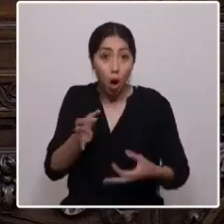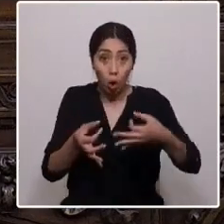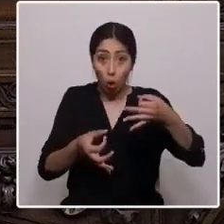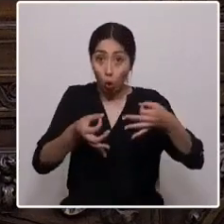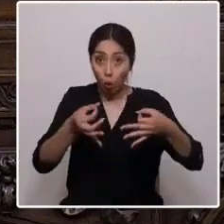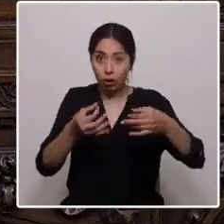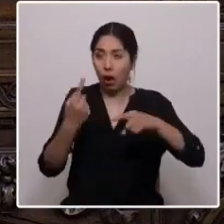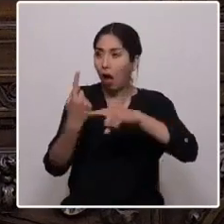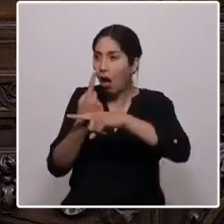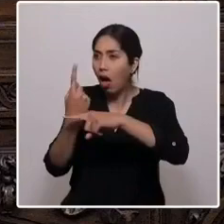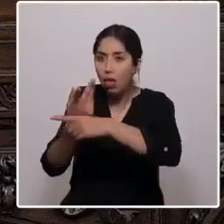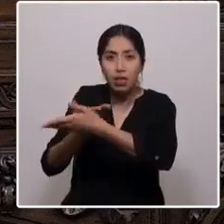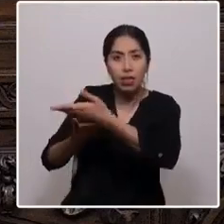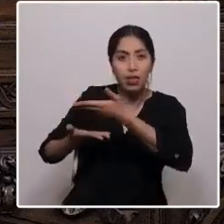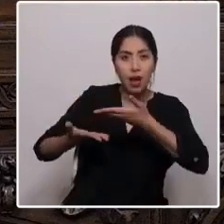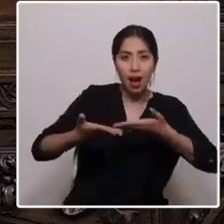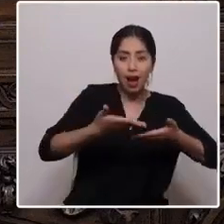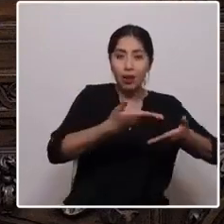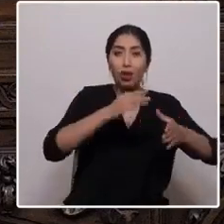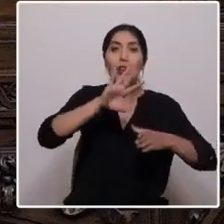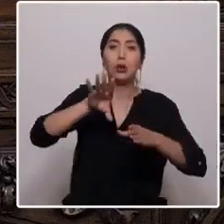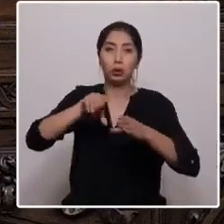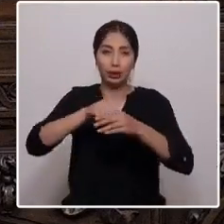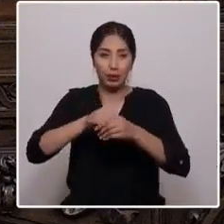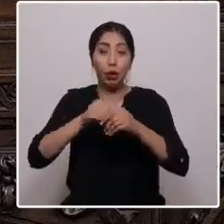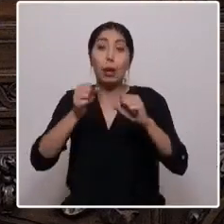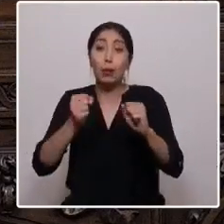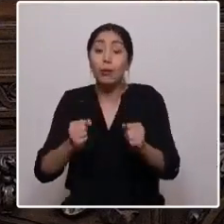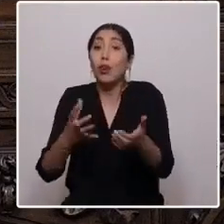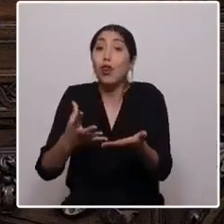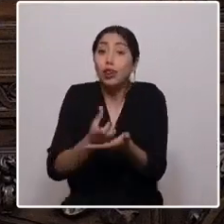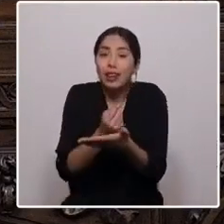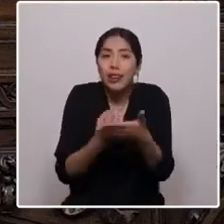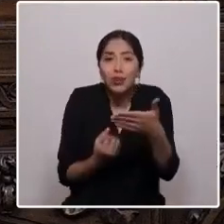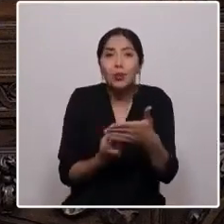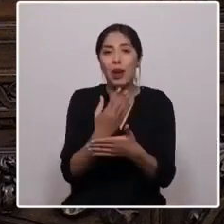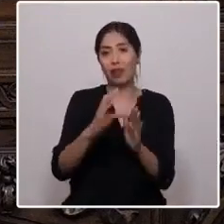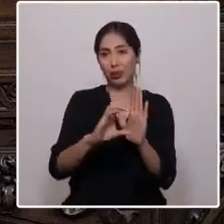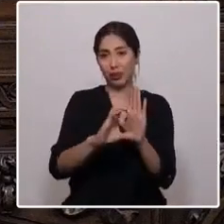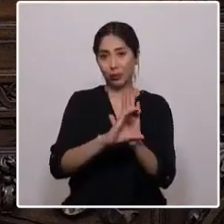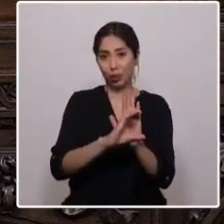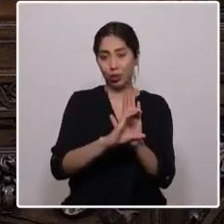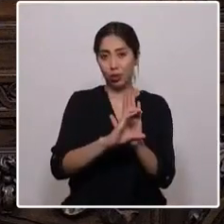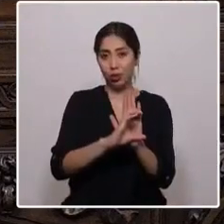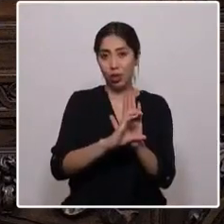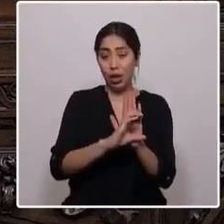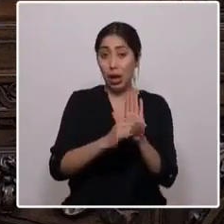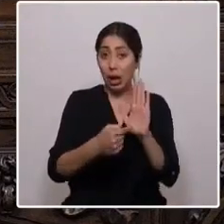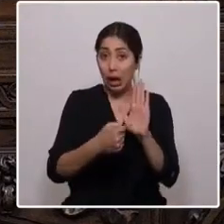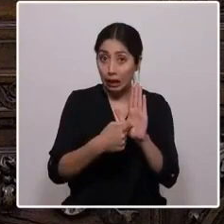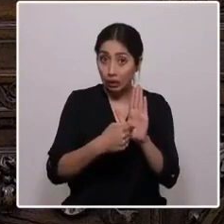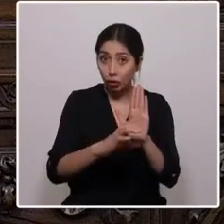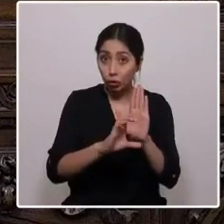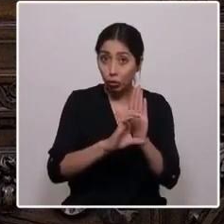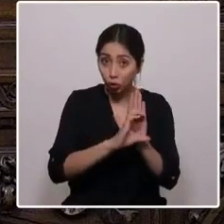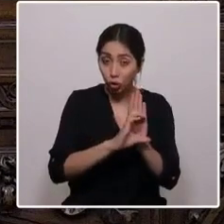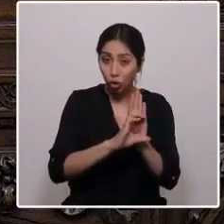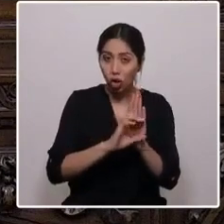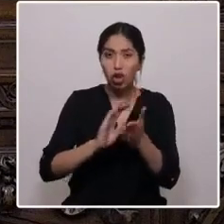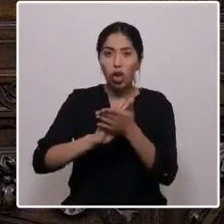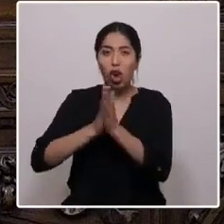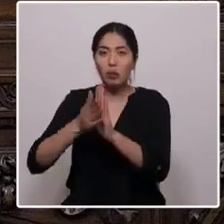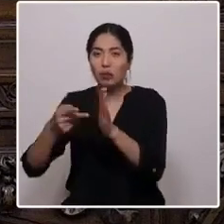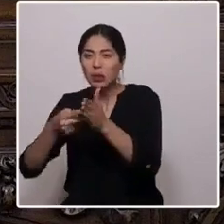un diálogo inclusivo que podremos lograr una nueva constitución, una que subsane los vicios de la actual